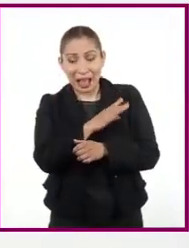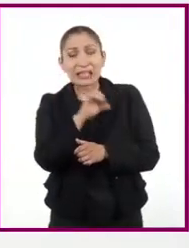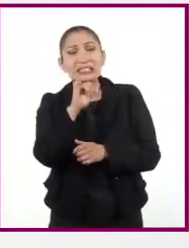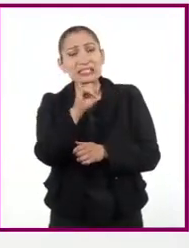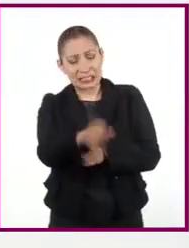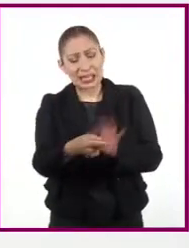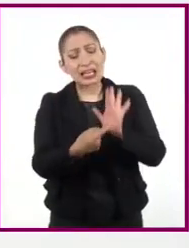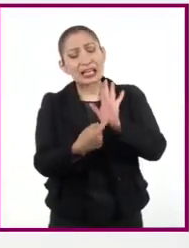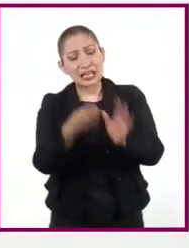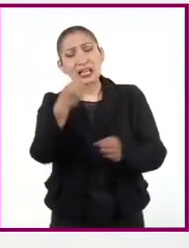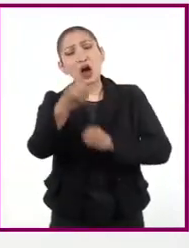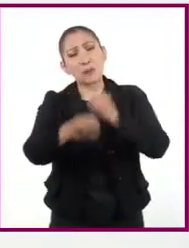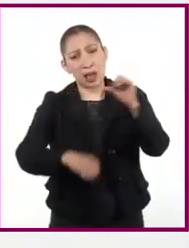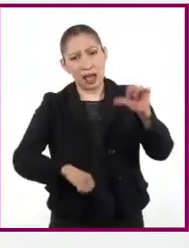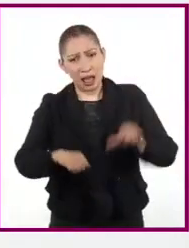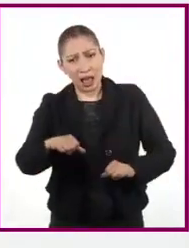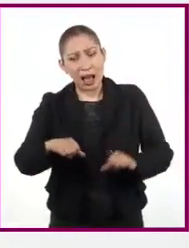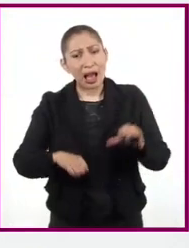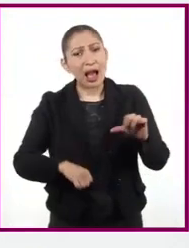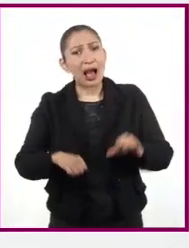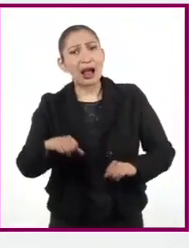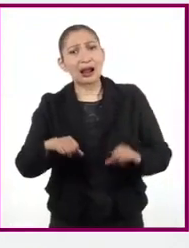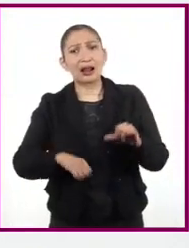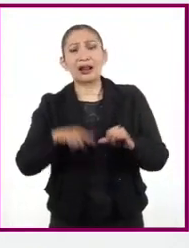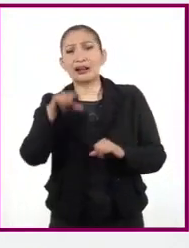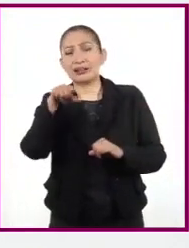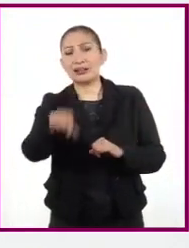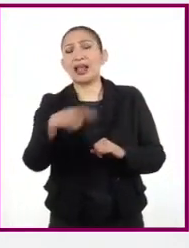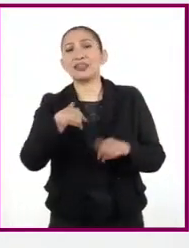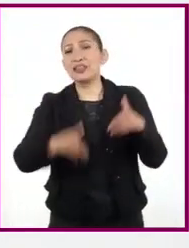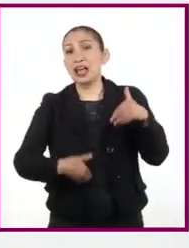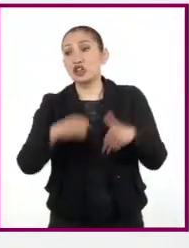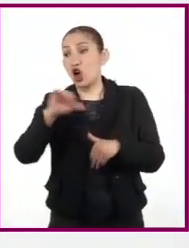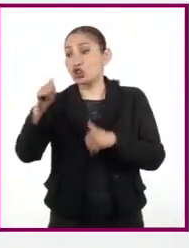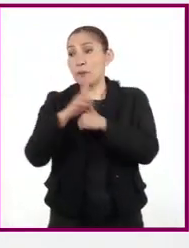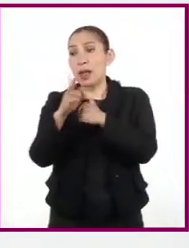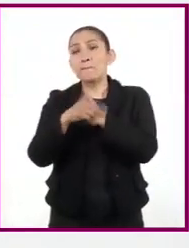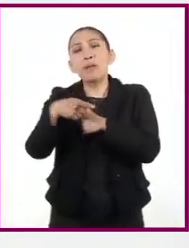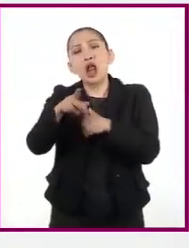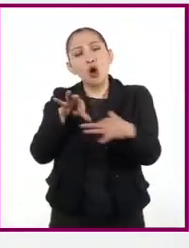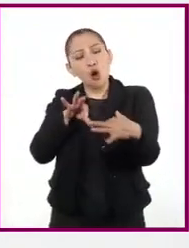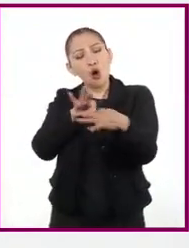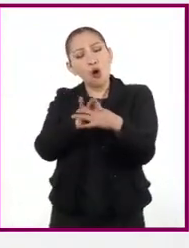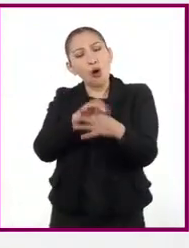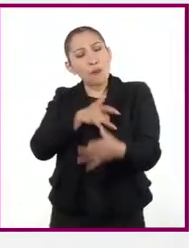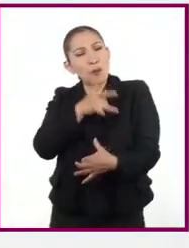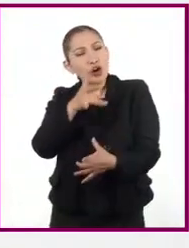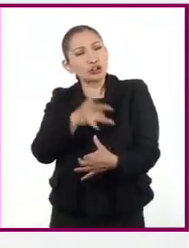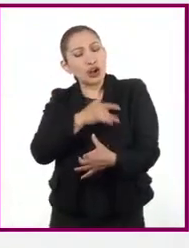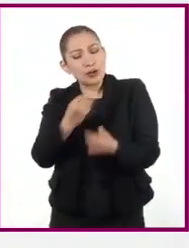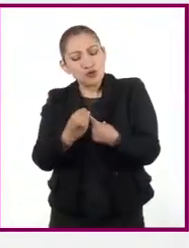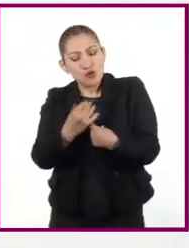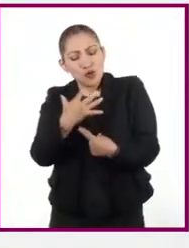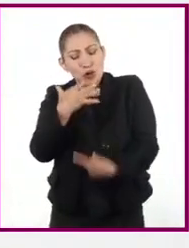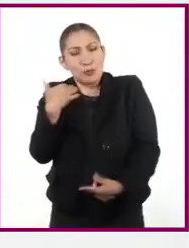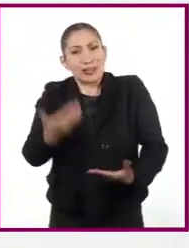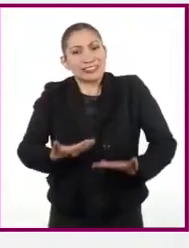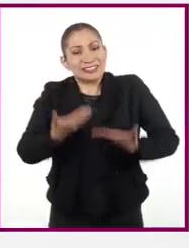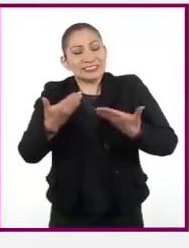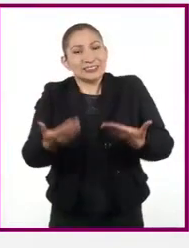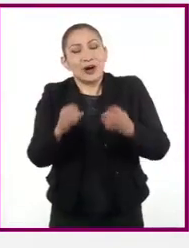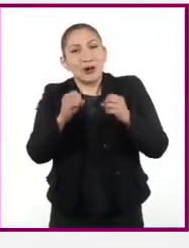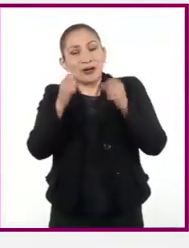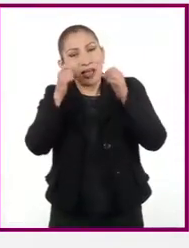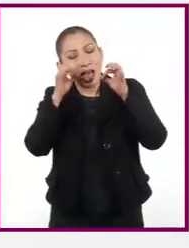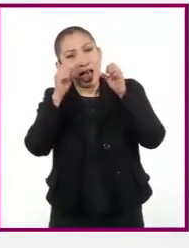aunque sea una representación artística de otro país, hay algo que se conecta con sus emociones y que les llega a entusiasmar